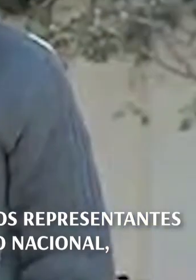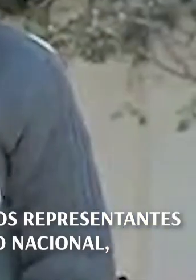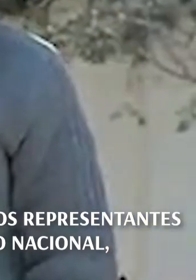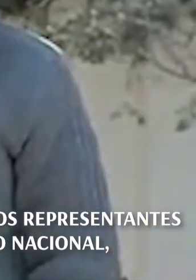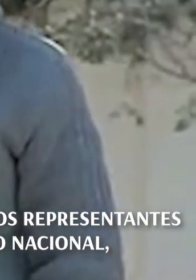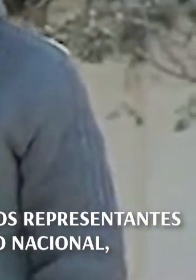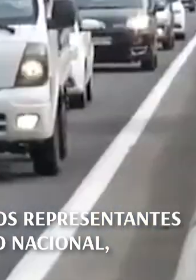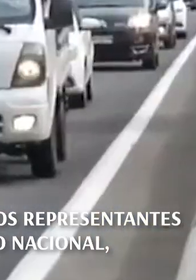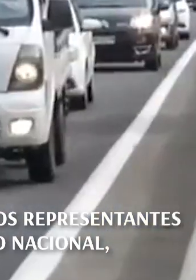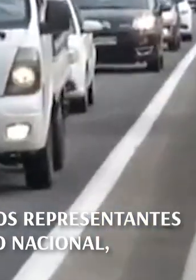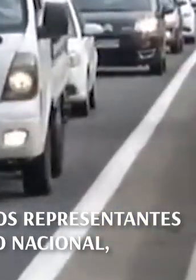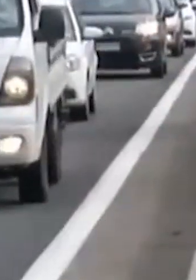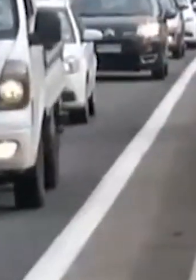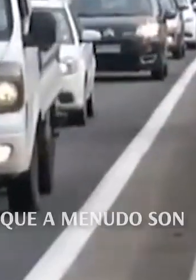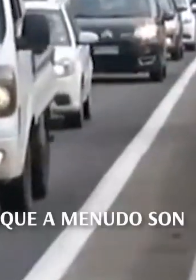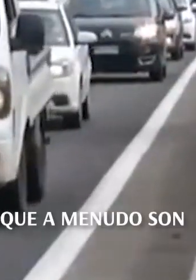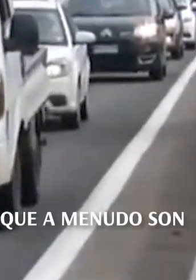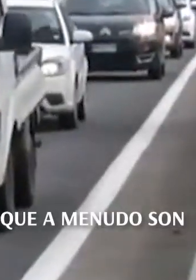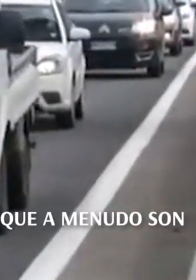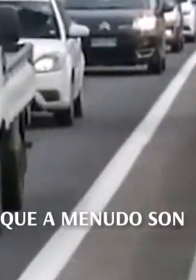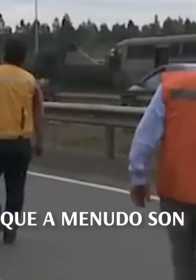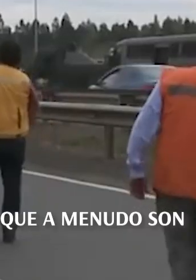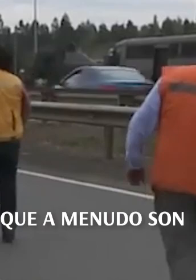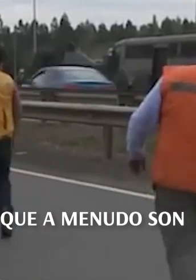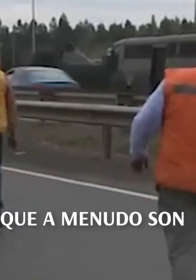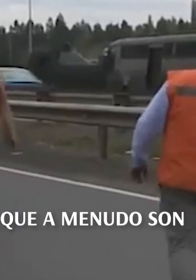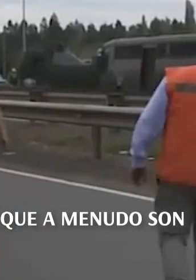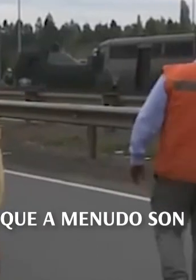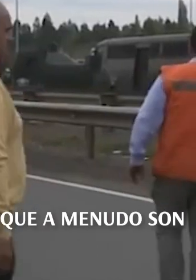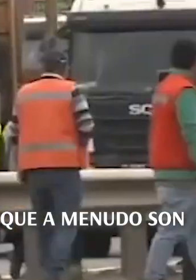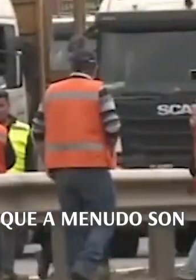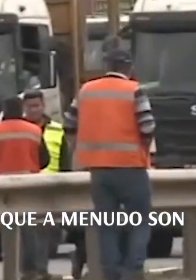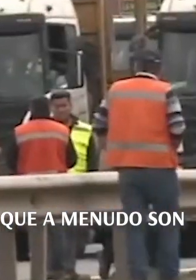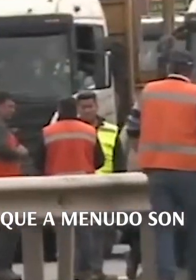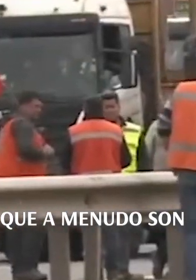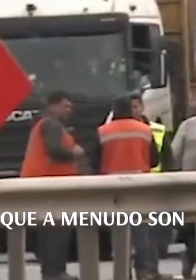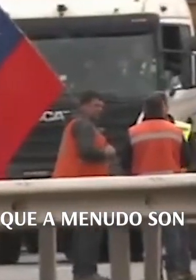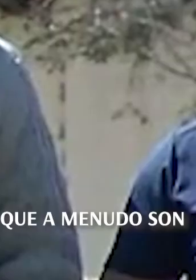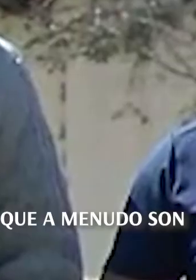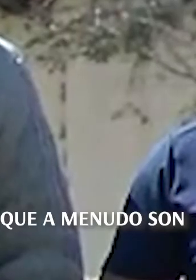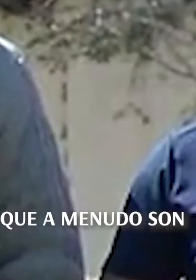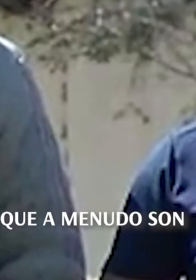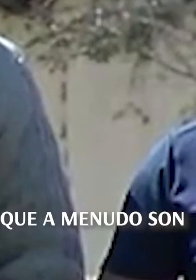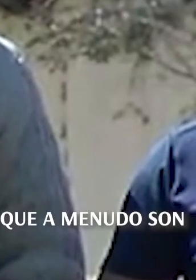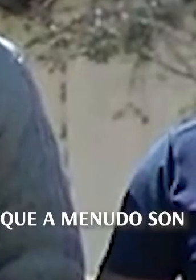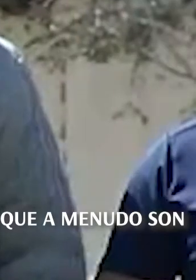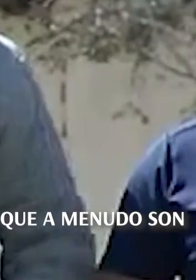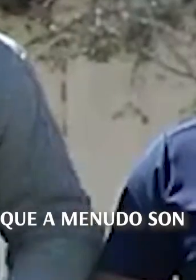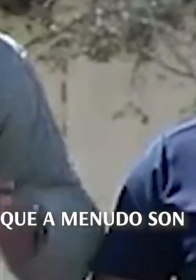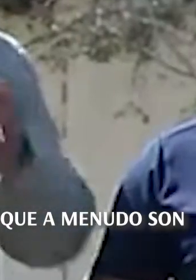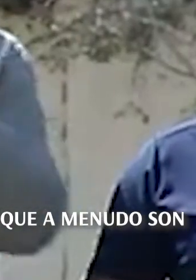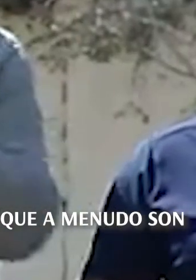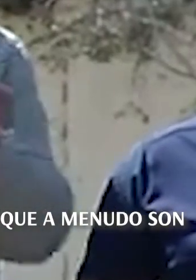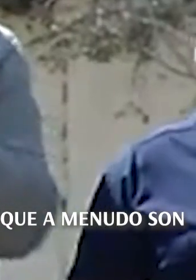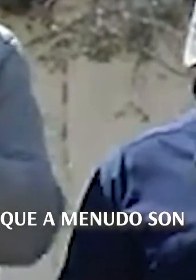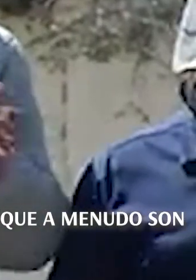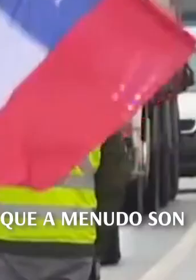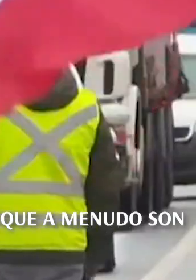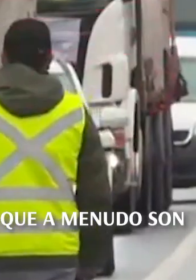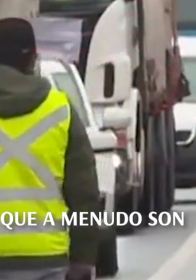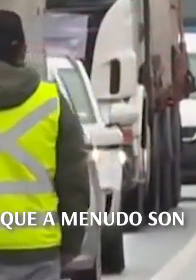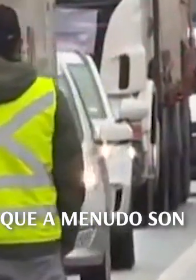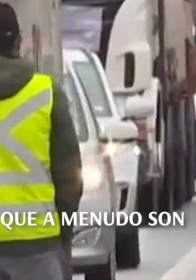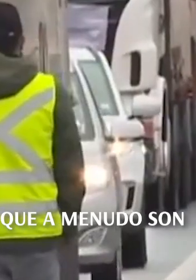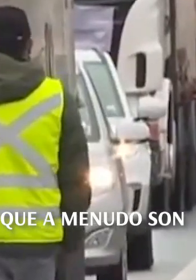que han sufrido el daño a la violencia, sino que verdaderamente han buscado hacia el conjunto de la sociedad chilena